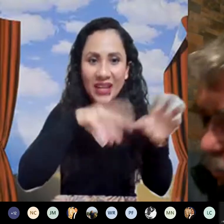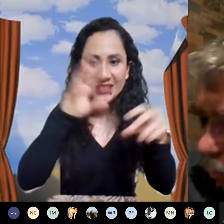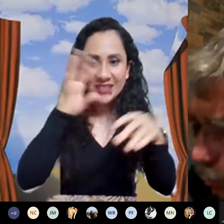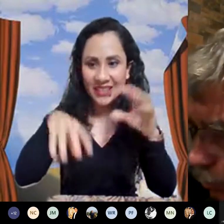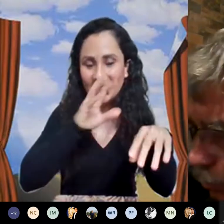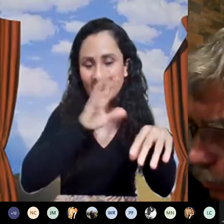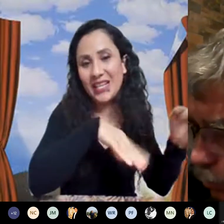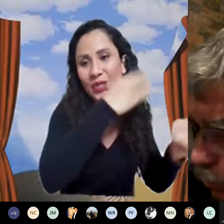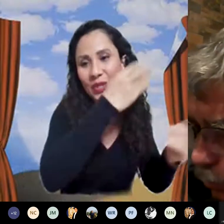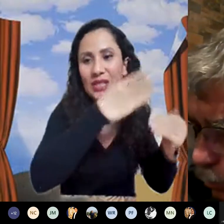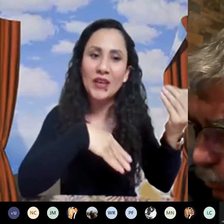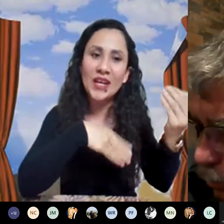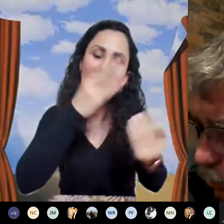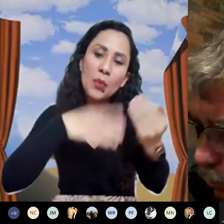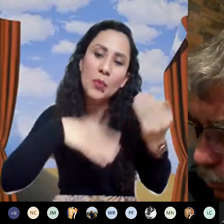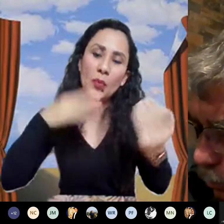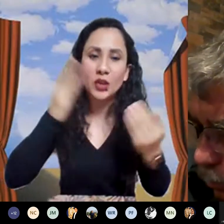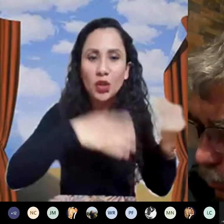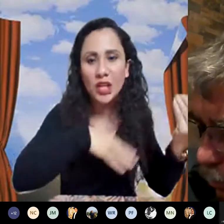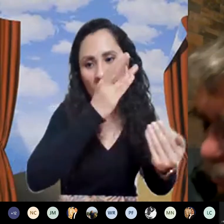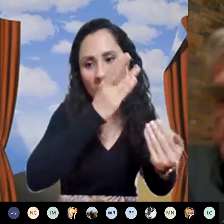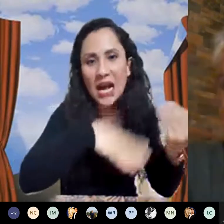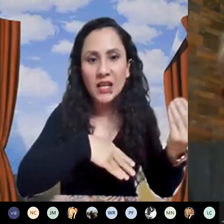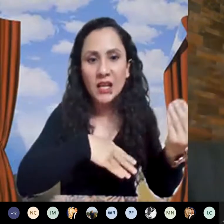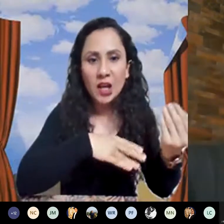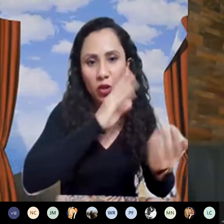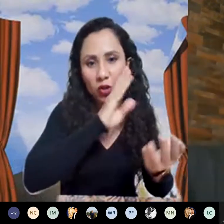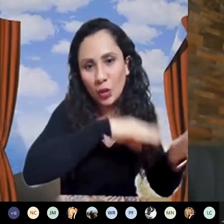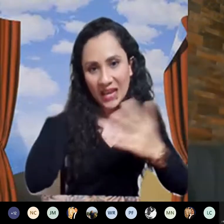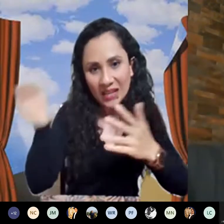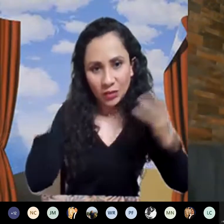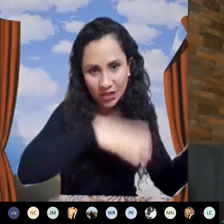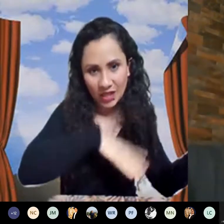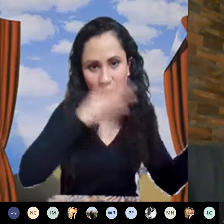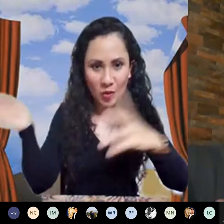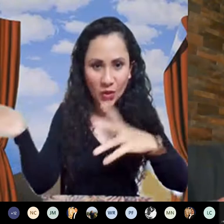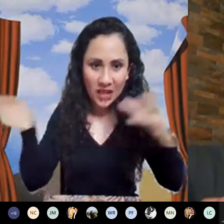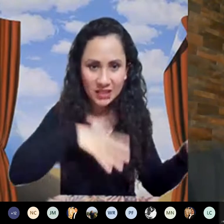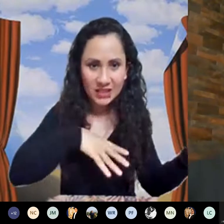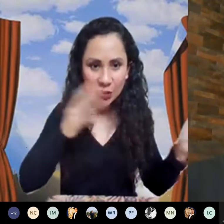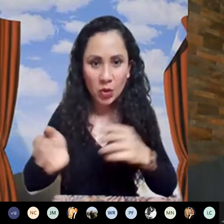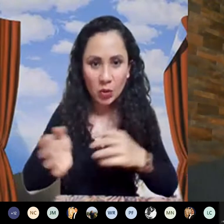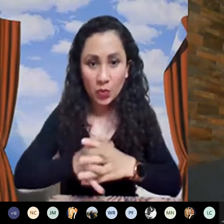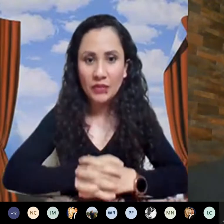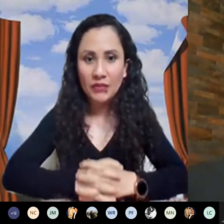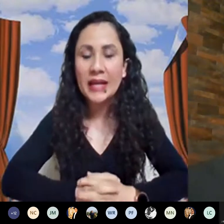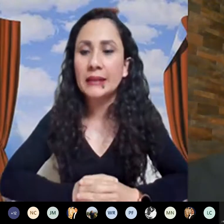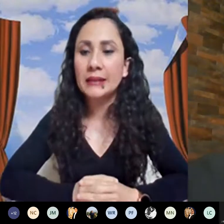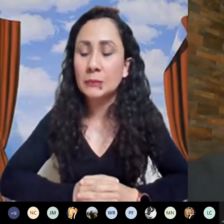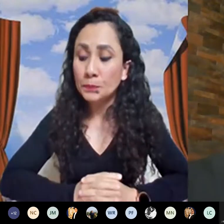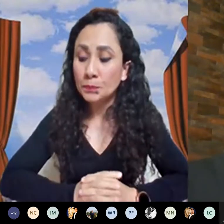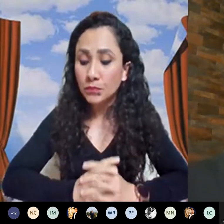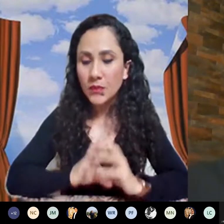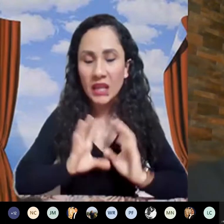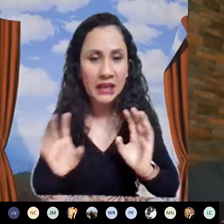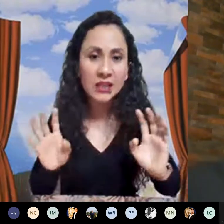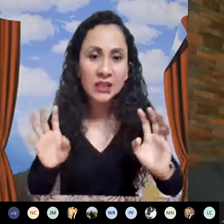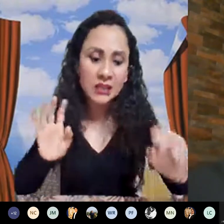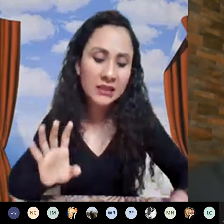los valores y eso significa que voy moviendo de lugar los objetos que los voy asignando a grupos diferentes